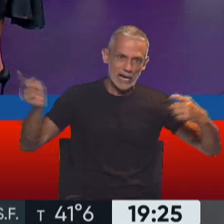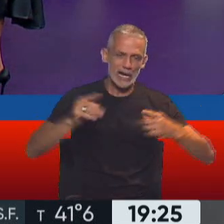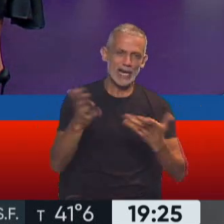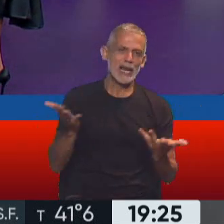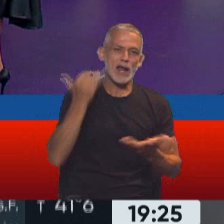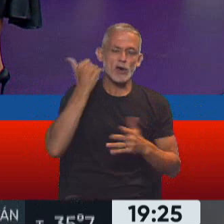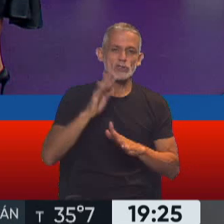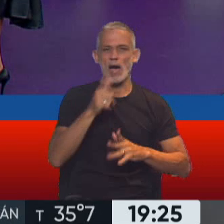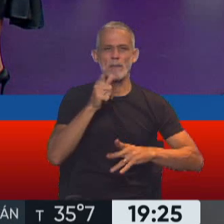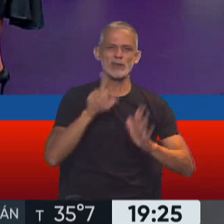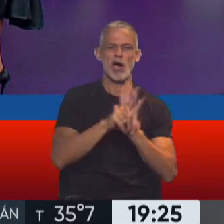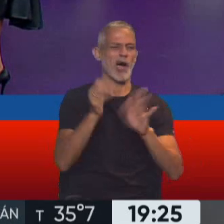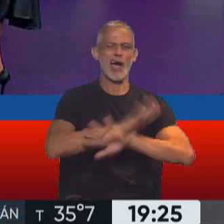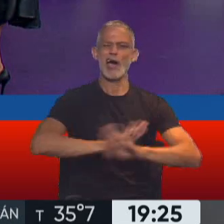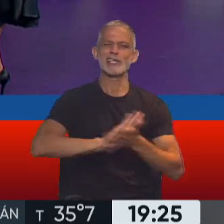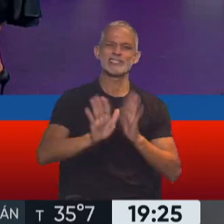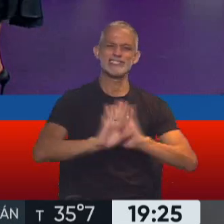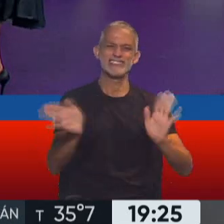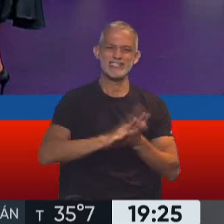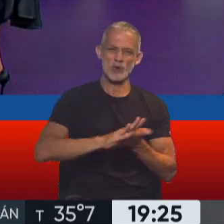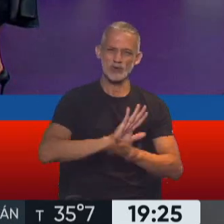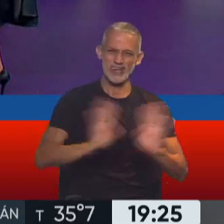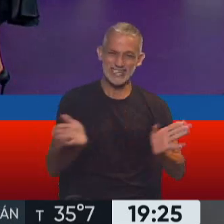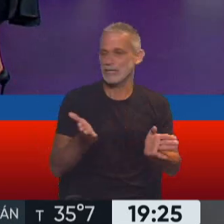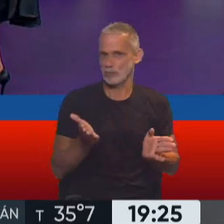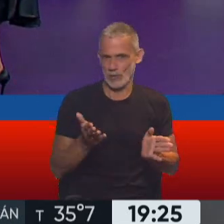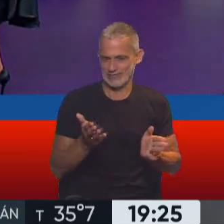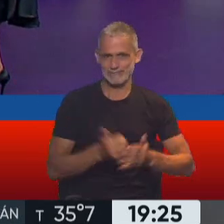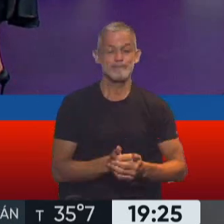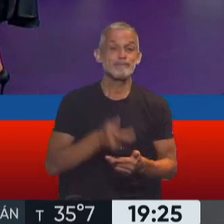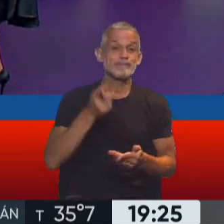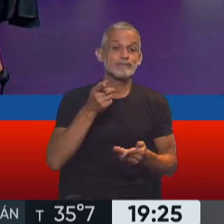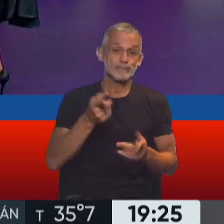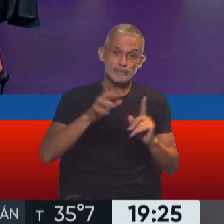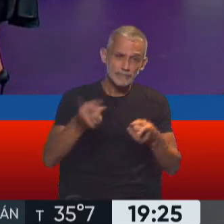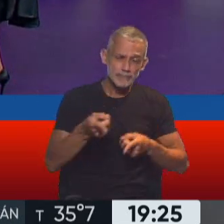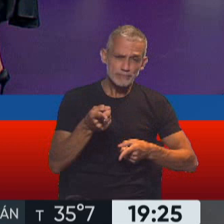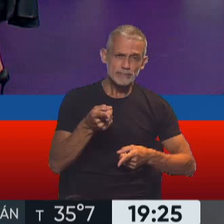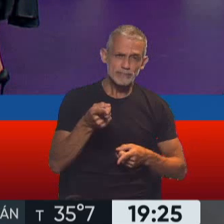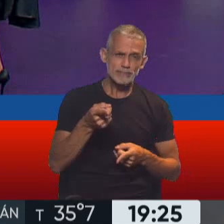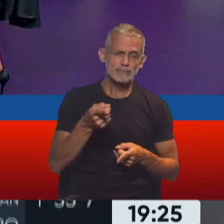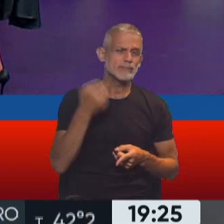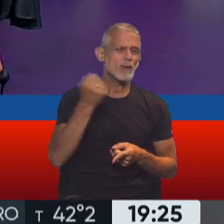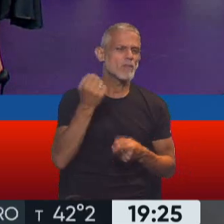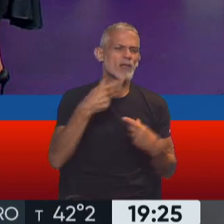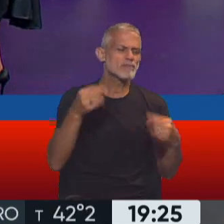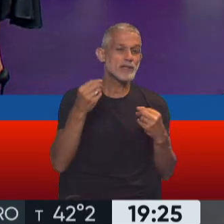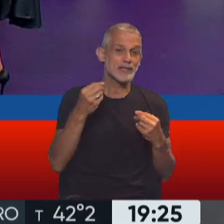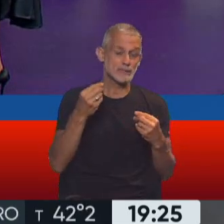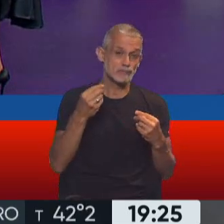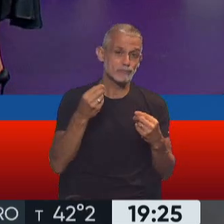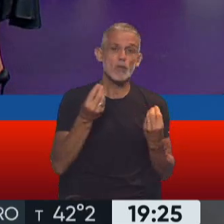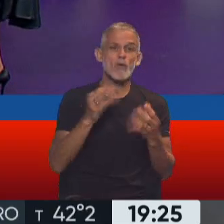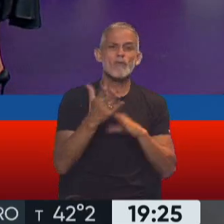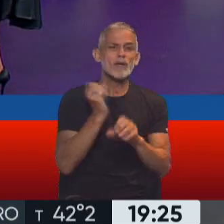cuando ya parecía que era un camino solucionado. Ariel, déjame decirte más y Alfredo, que nos escuchás. También hay que remarcar esto de lo que se viene haciendo,